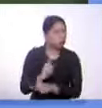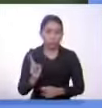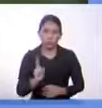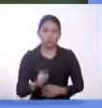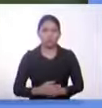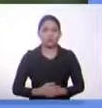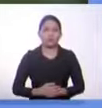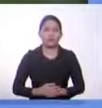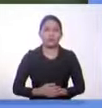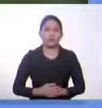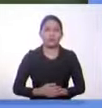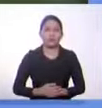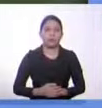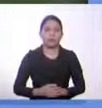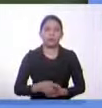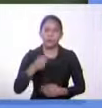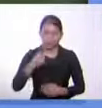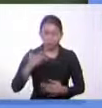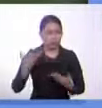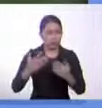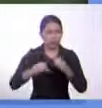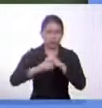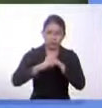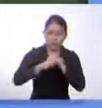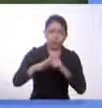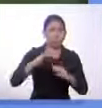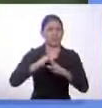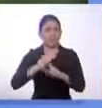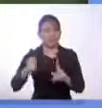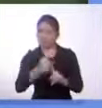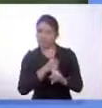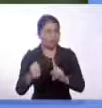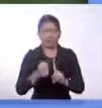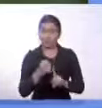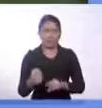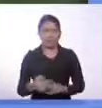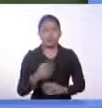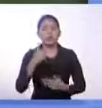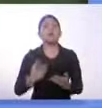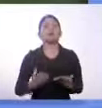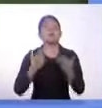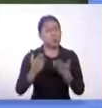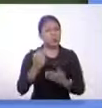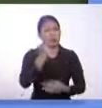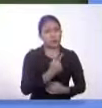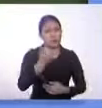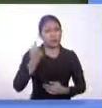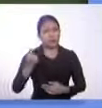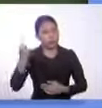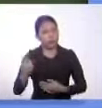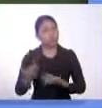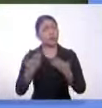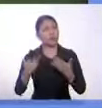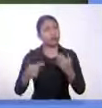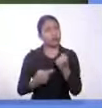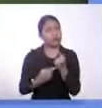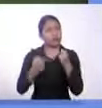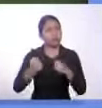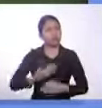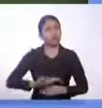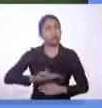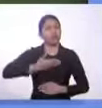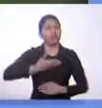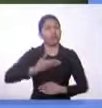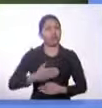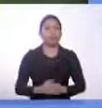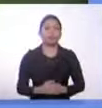3. Haz una campaña en contra del bullying. 4. Ayuda a las personas afectadas para reforzar su autoestima.